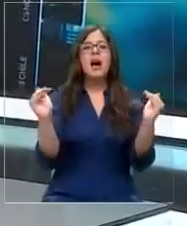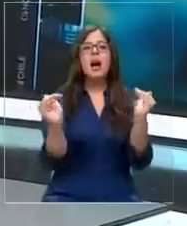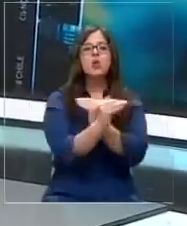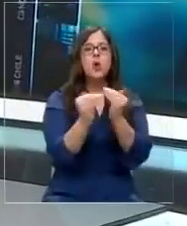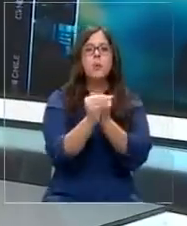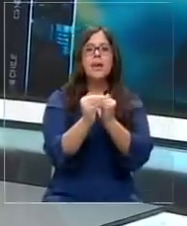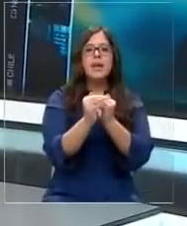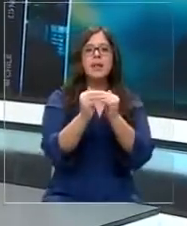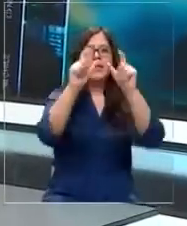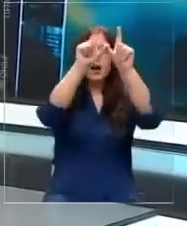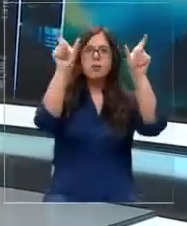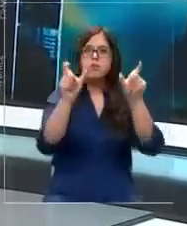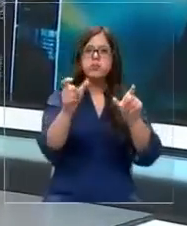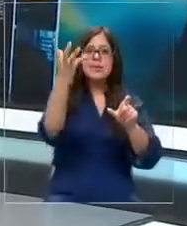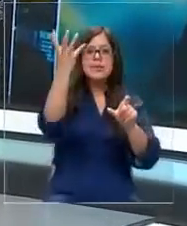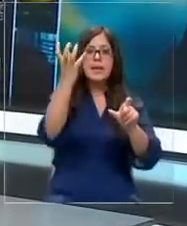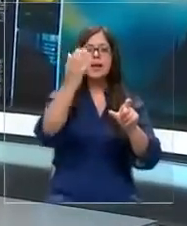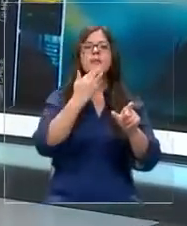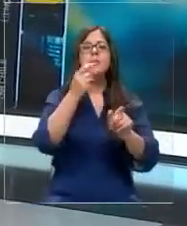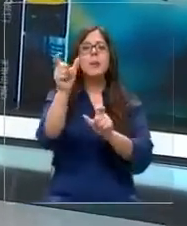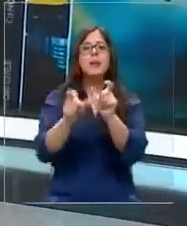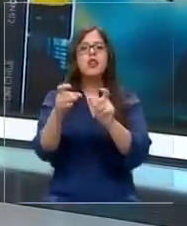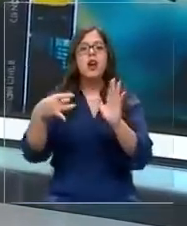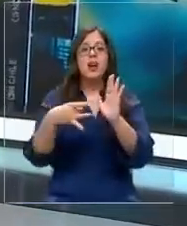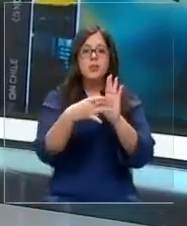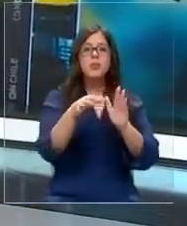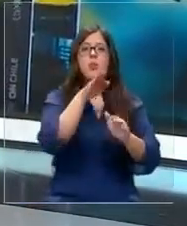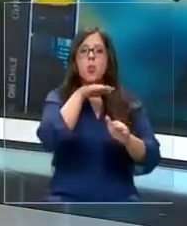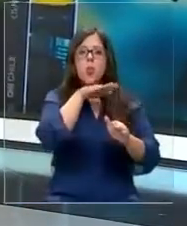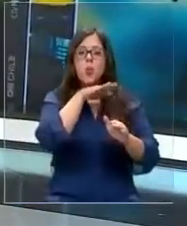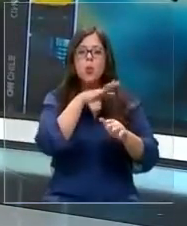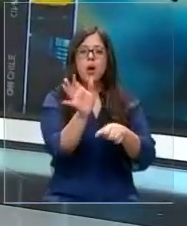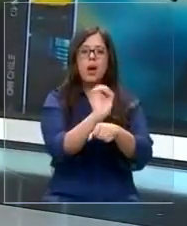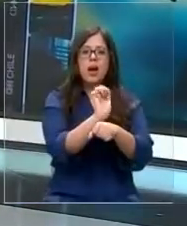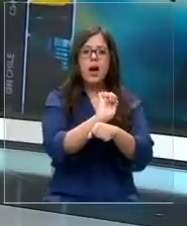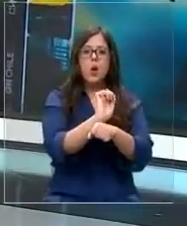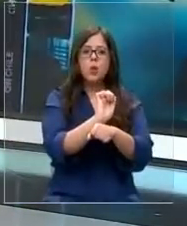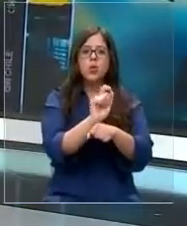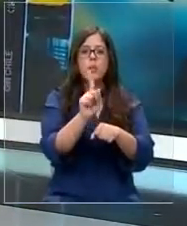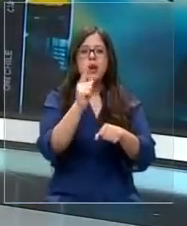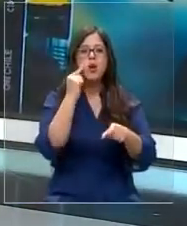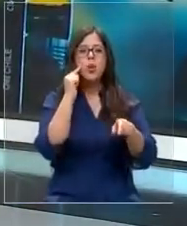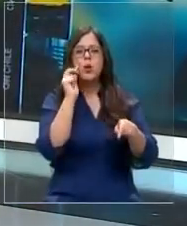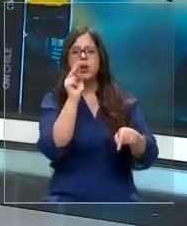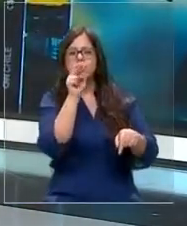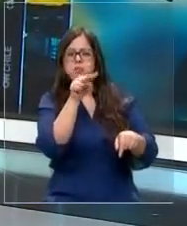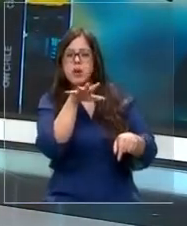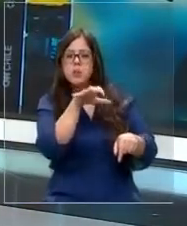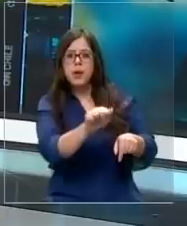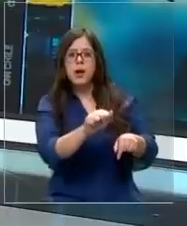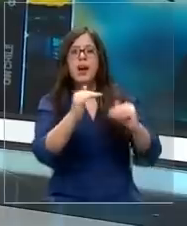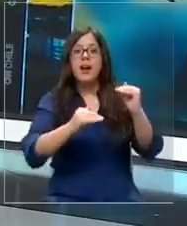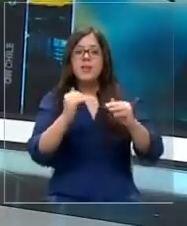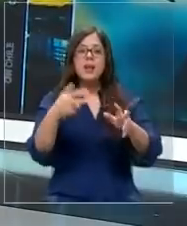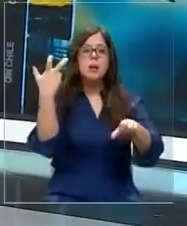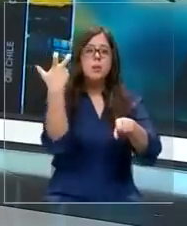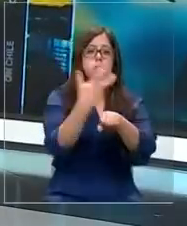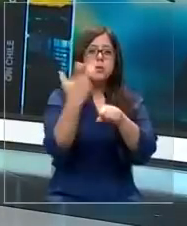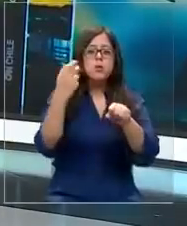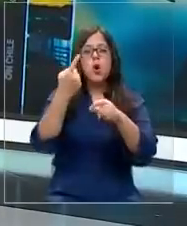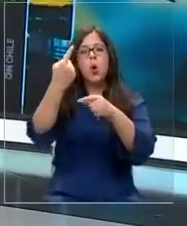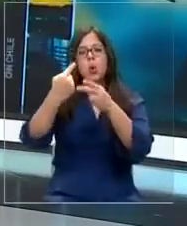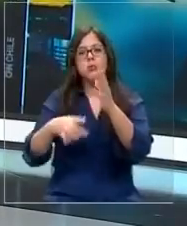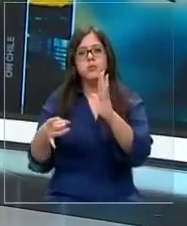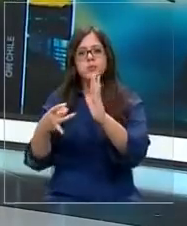delincuentes que utilizan vehículos evitando de esa manera ser reconocidos. Los usan muchas veces para asaltar o para cometer